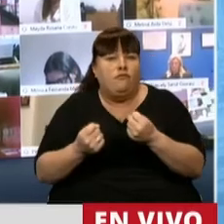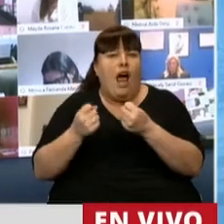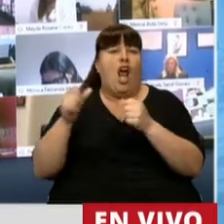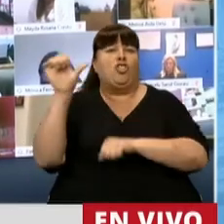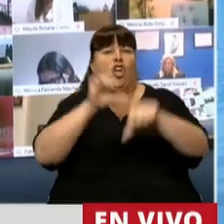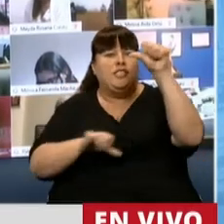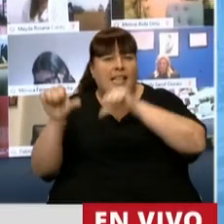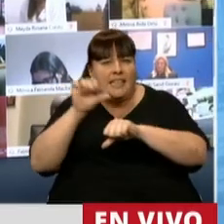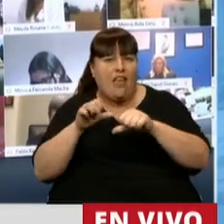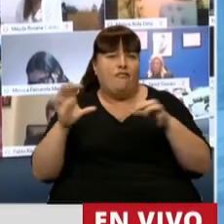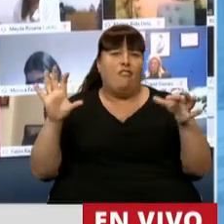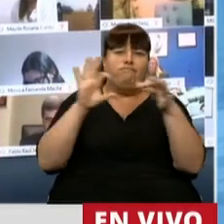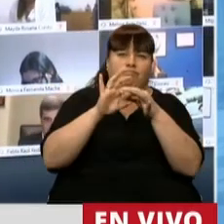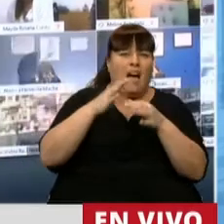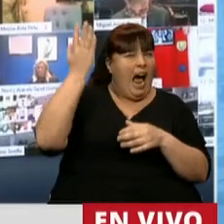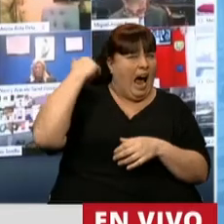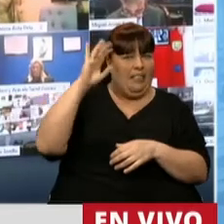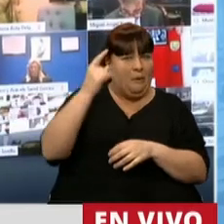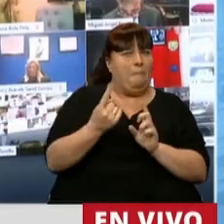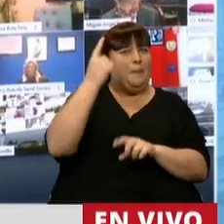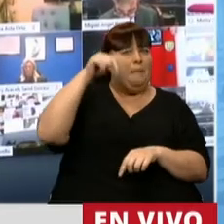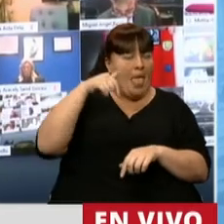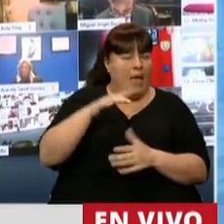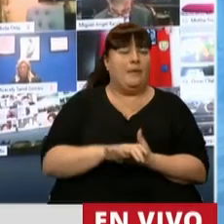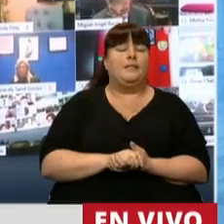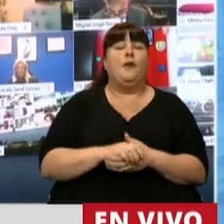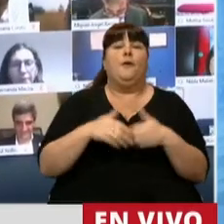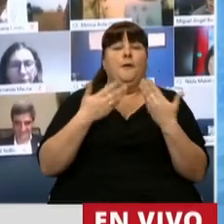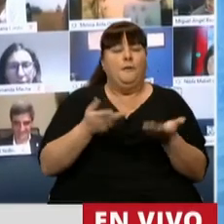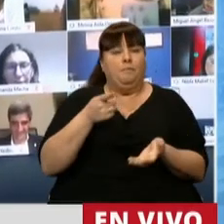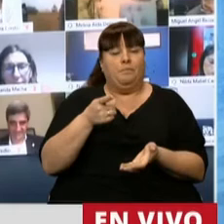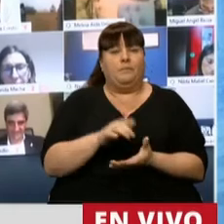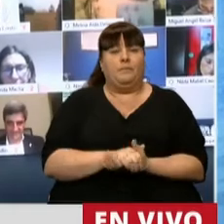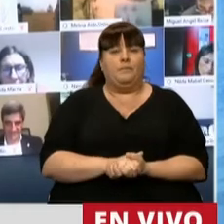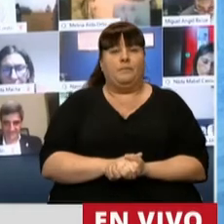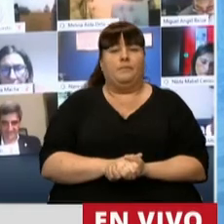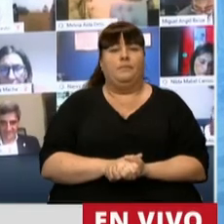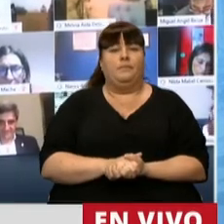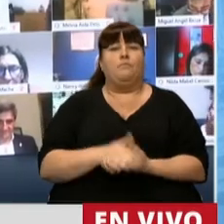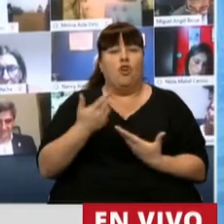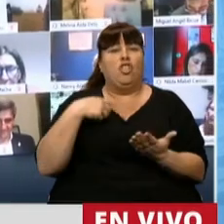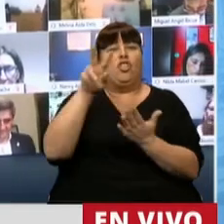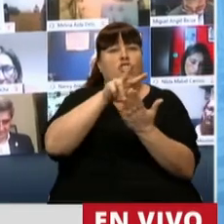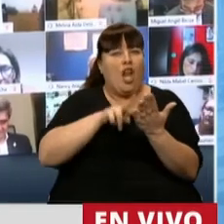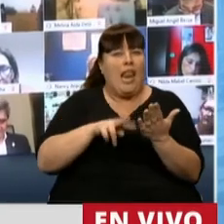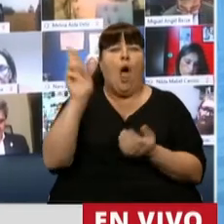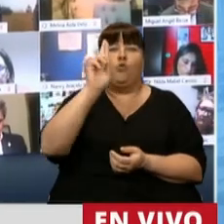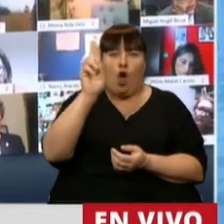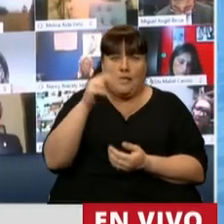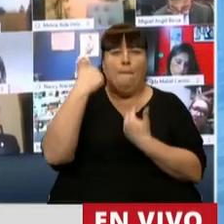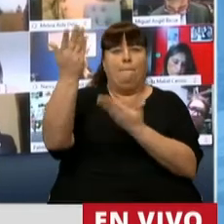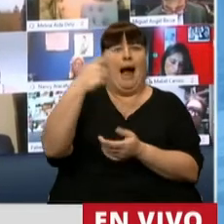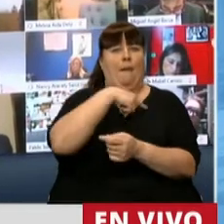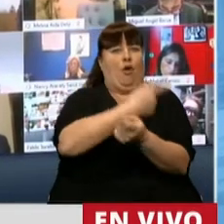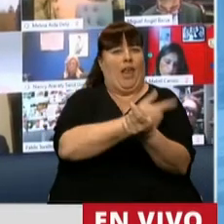científicos como pocas veces se ha visto. Y en este sentido es que leemos esta autorización al